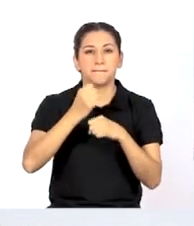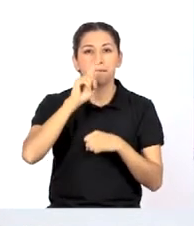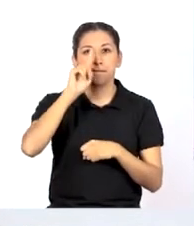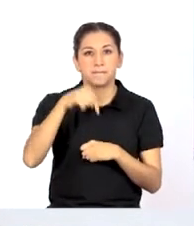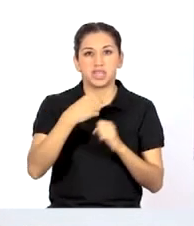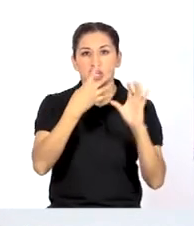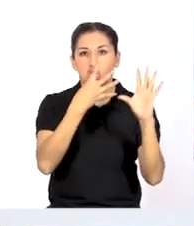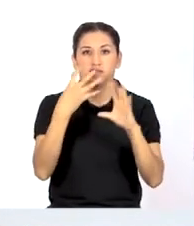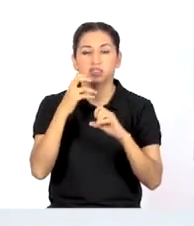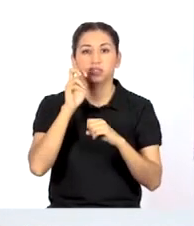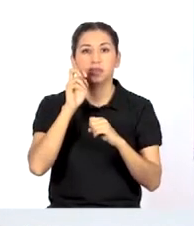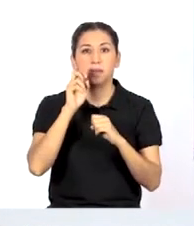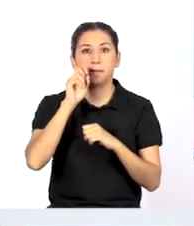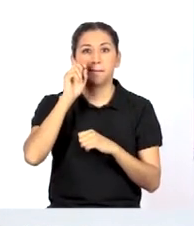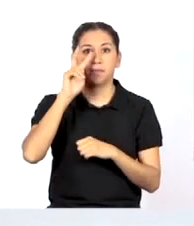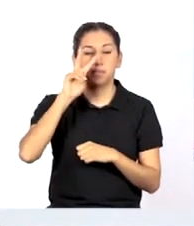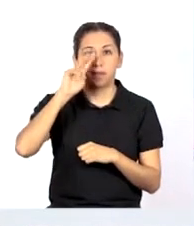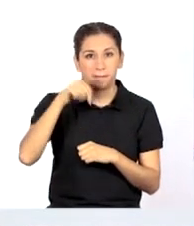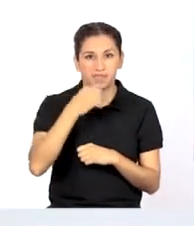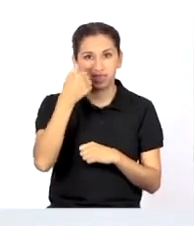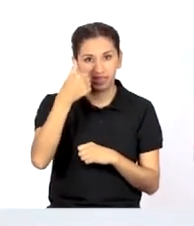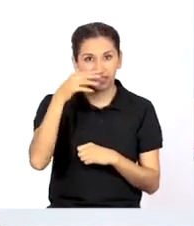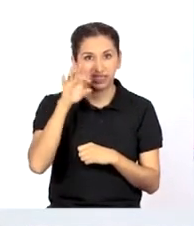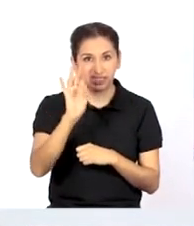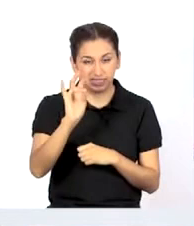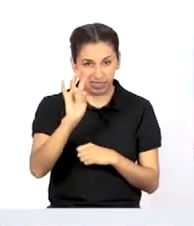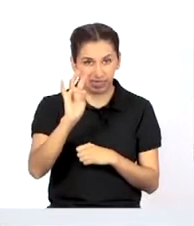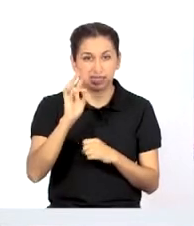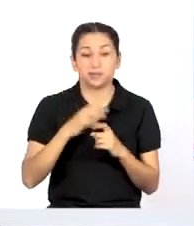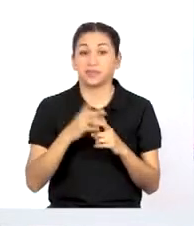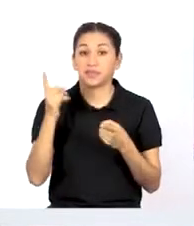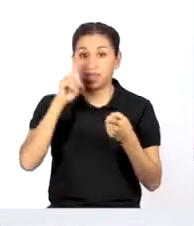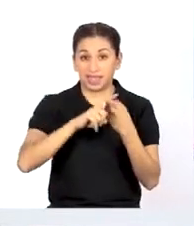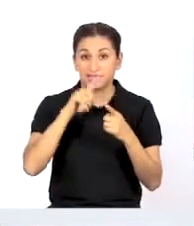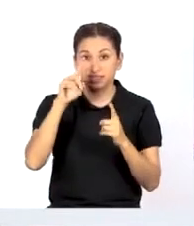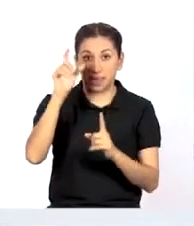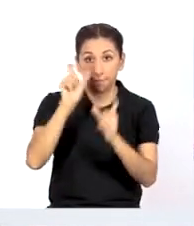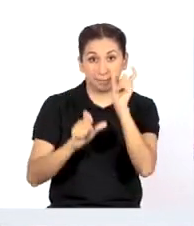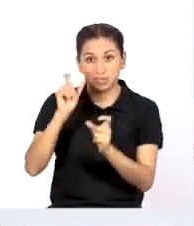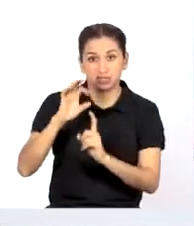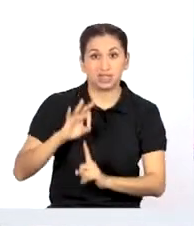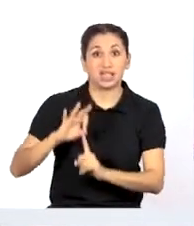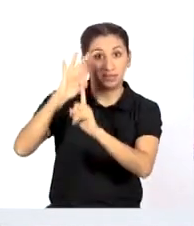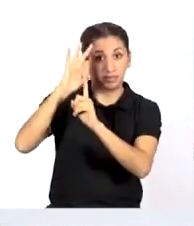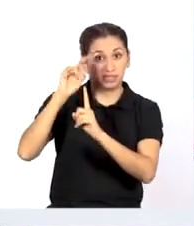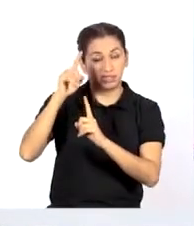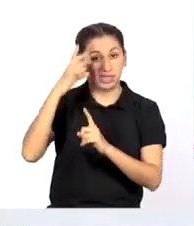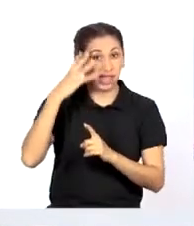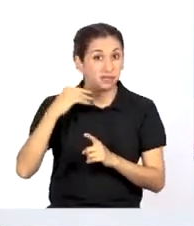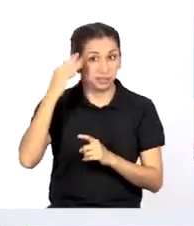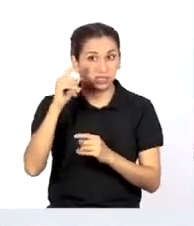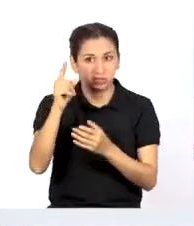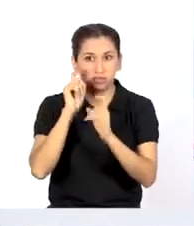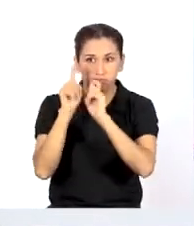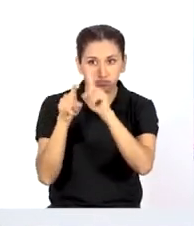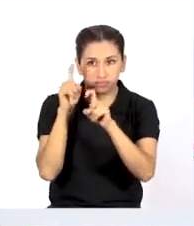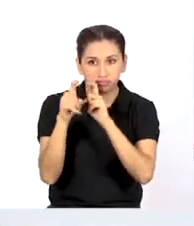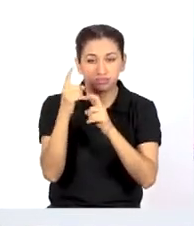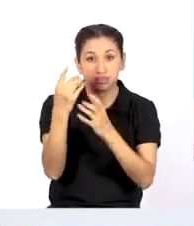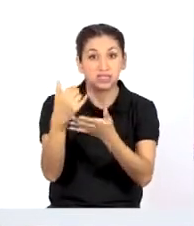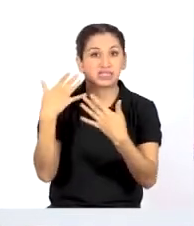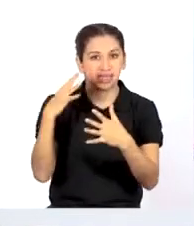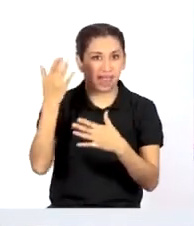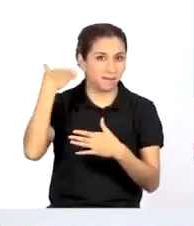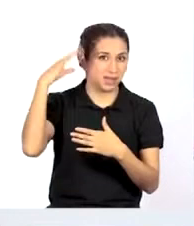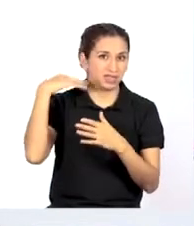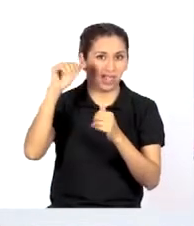2017, las entrevistas a especialistas en temas de discriminación que